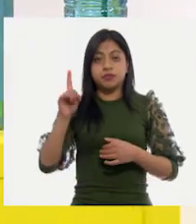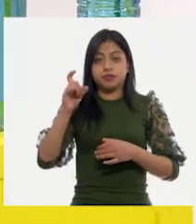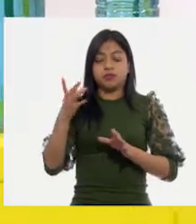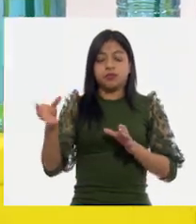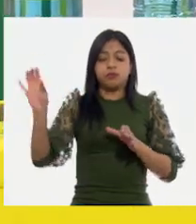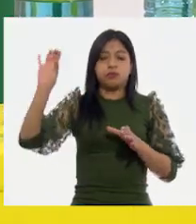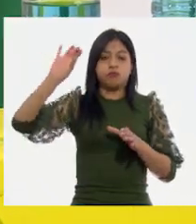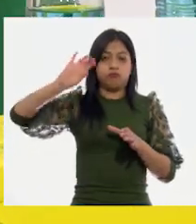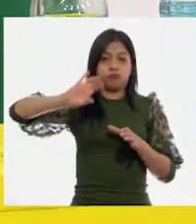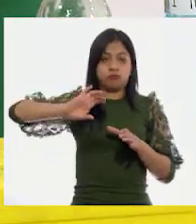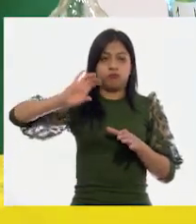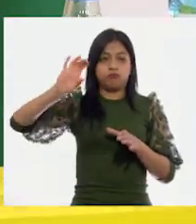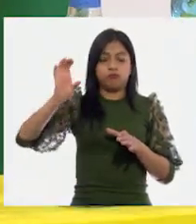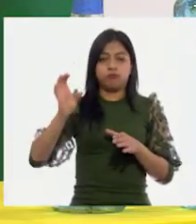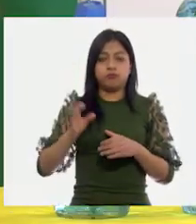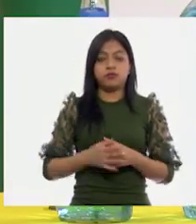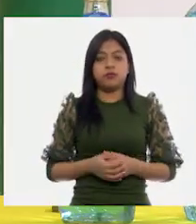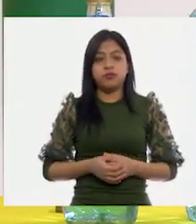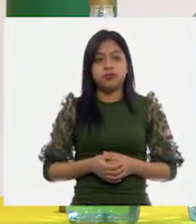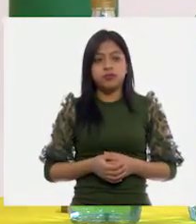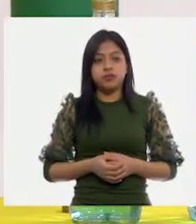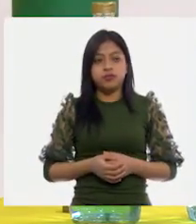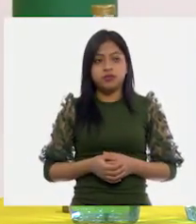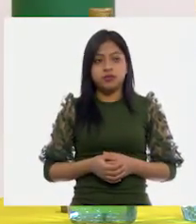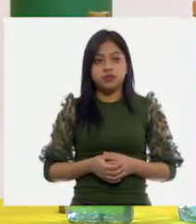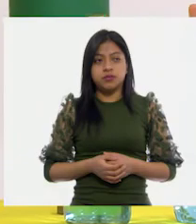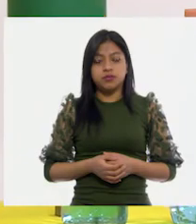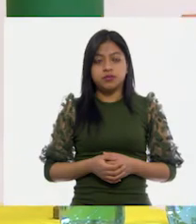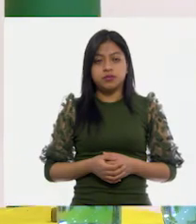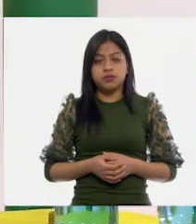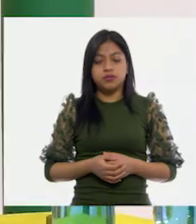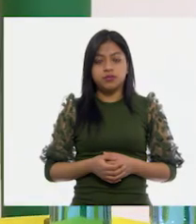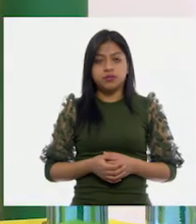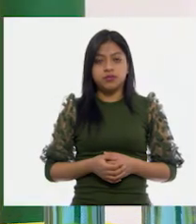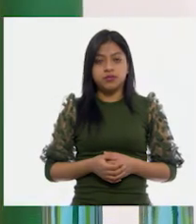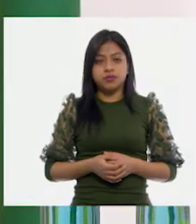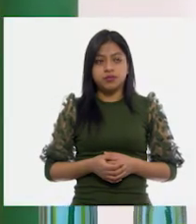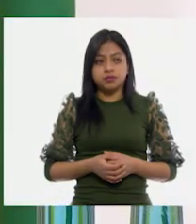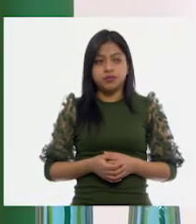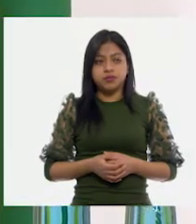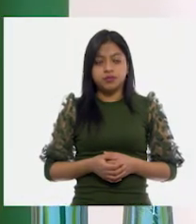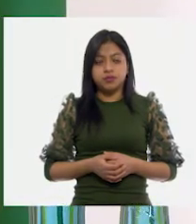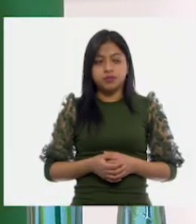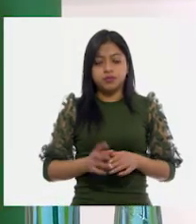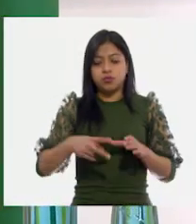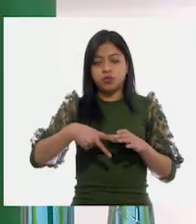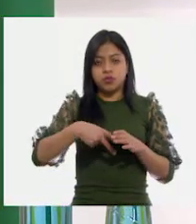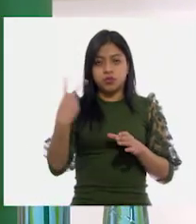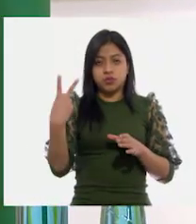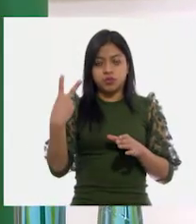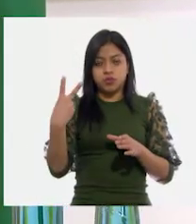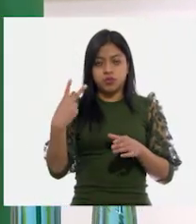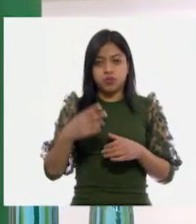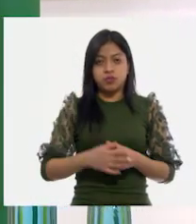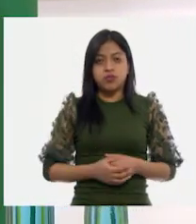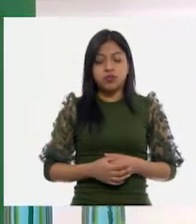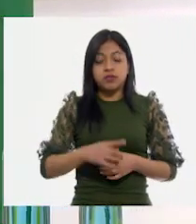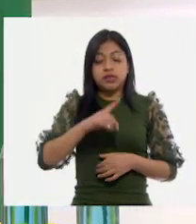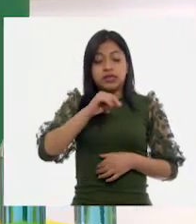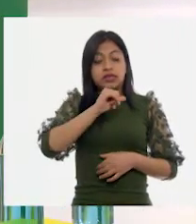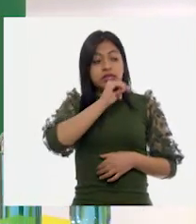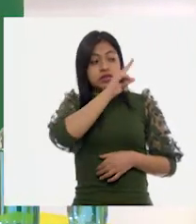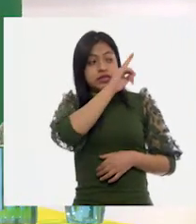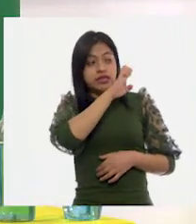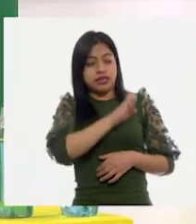Voy a quitar este que tengo aquí y le vamos a pedir a Ale que